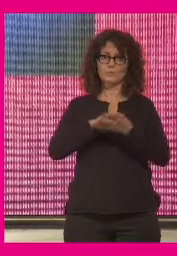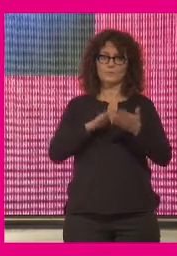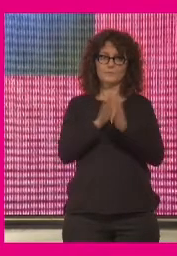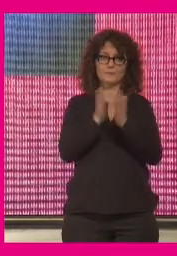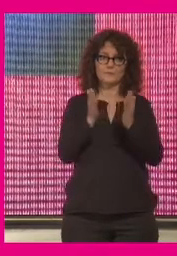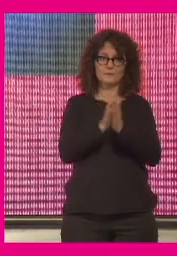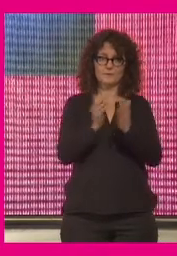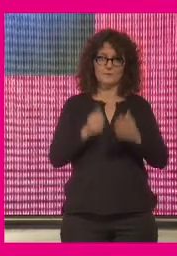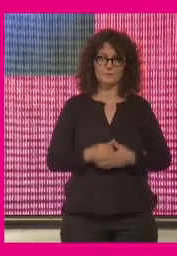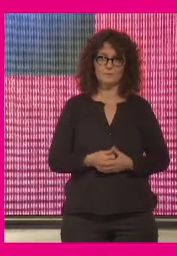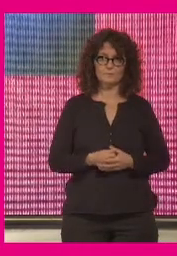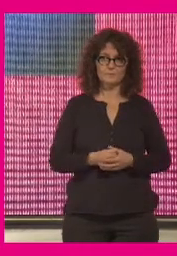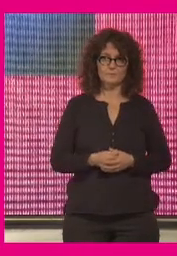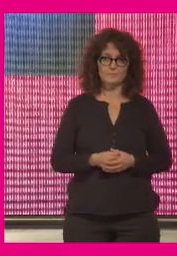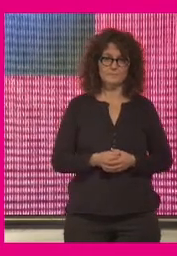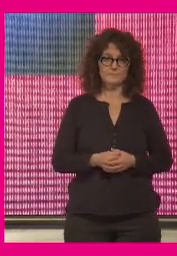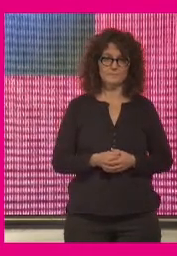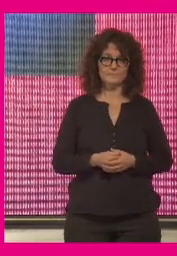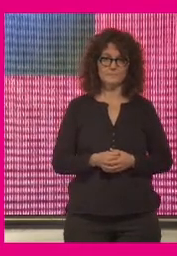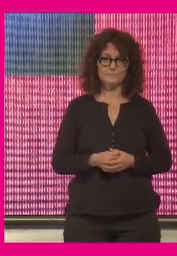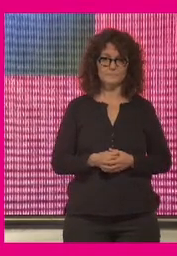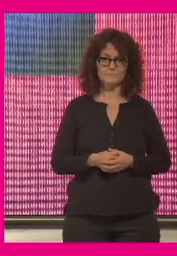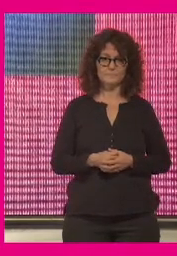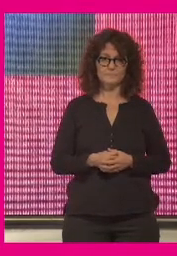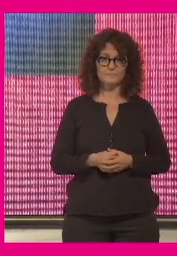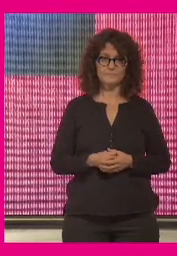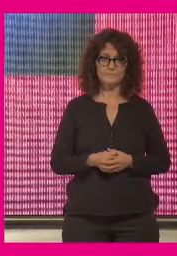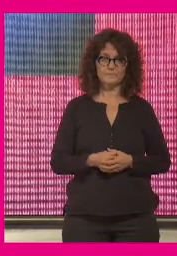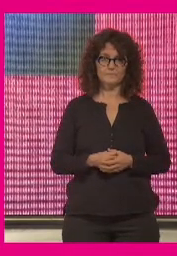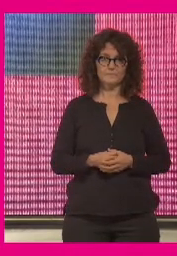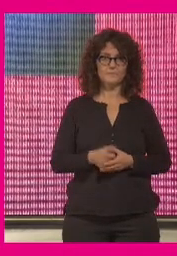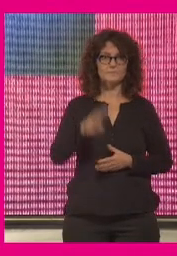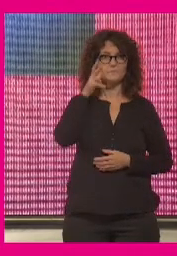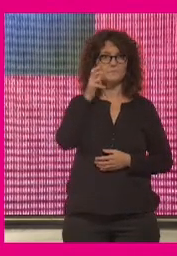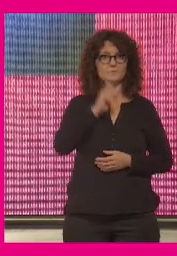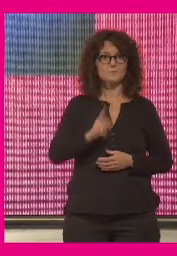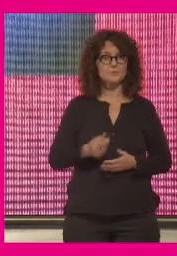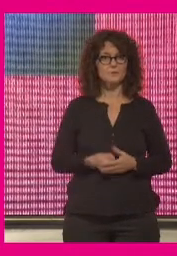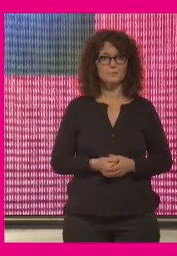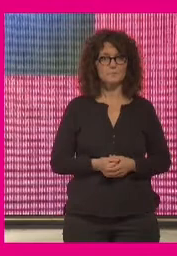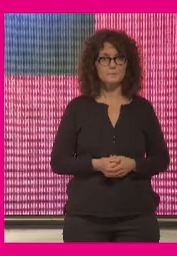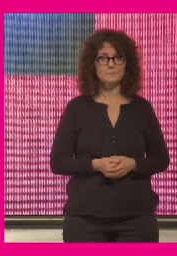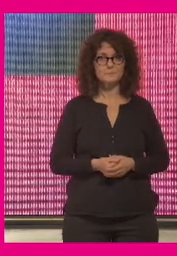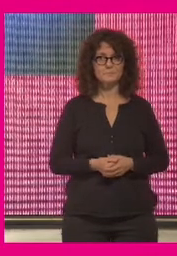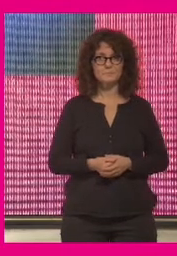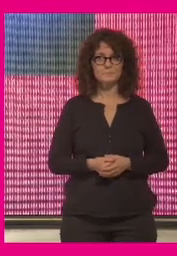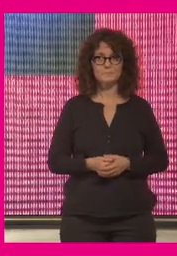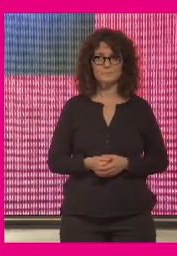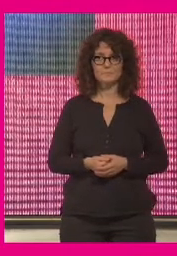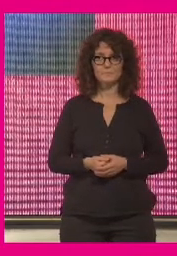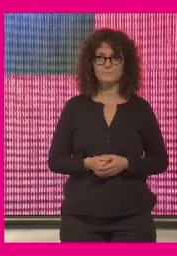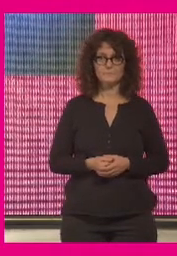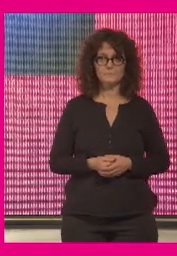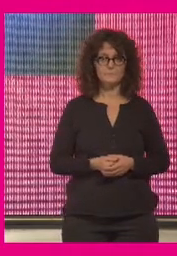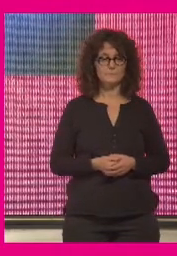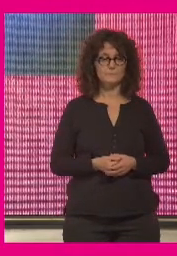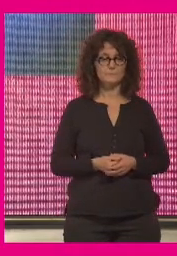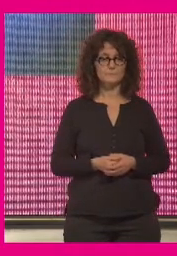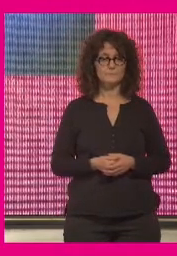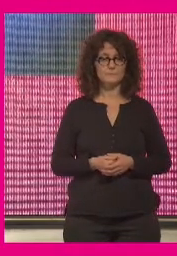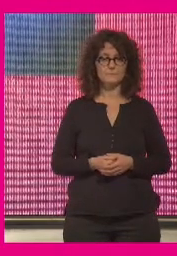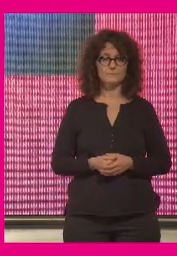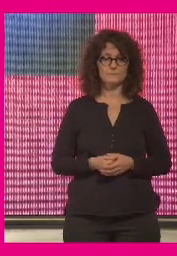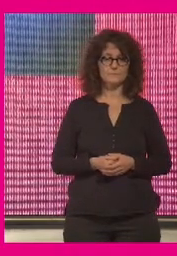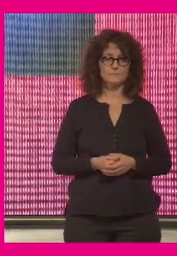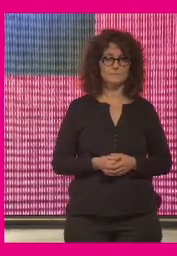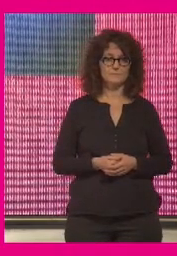déjame que responda a tu primera pregunta aunque sea un poco general tú nos decías si nos preguntabas qué va a pasar con el